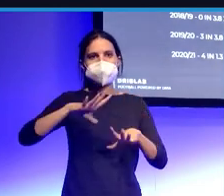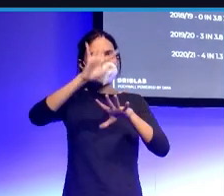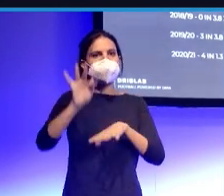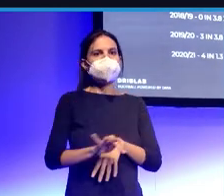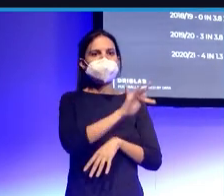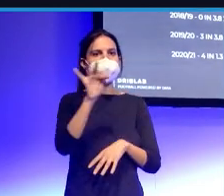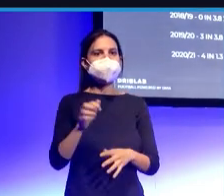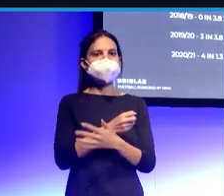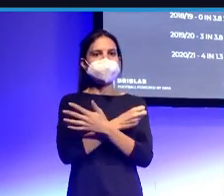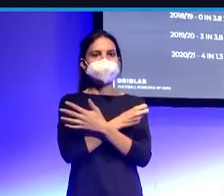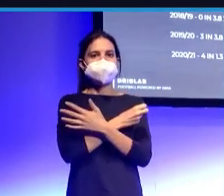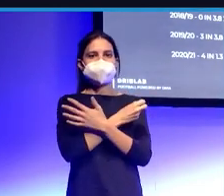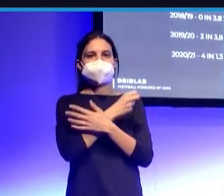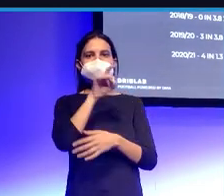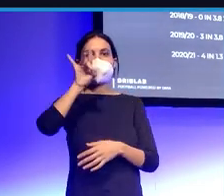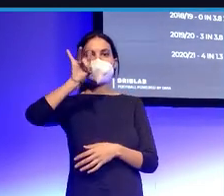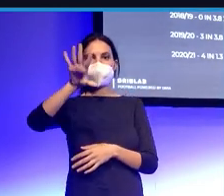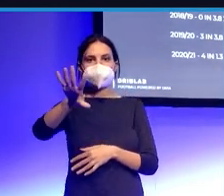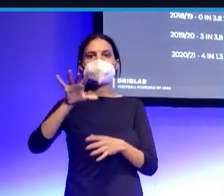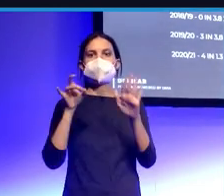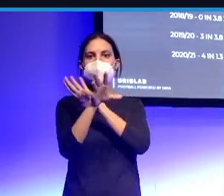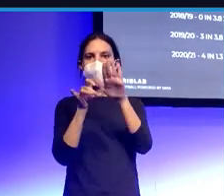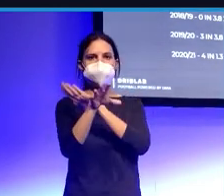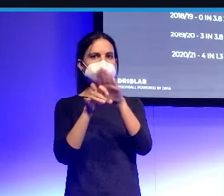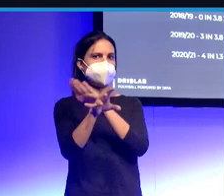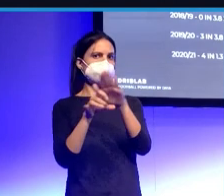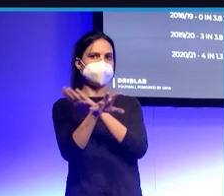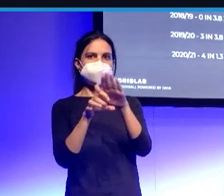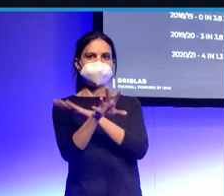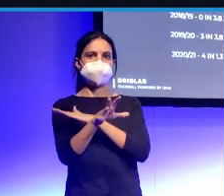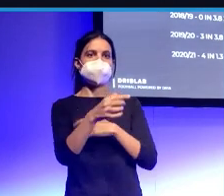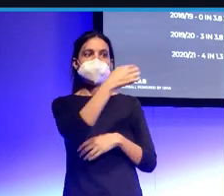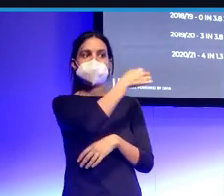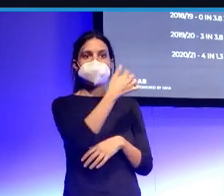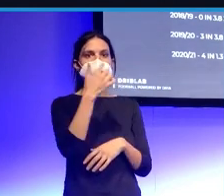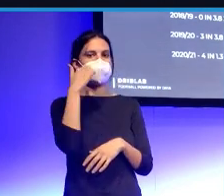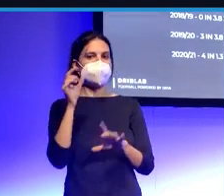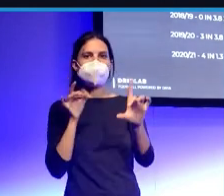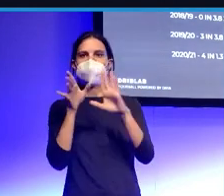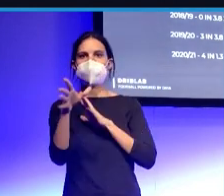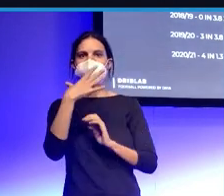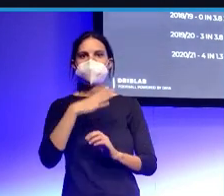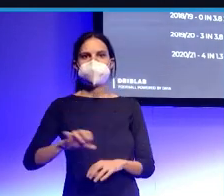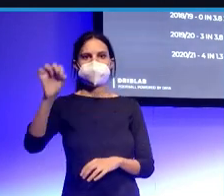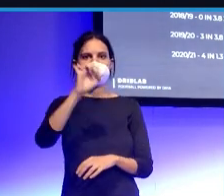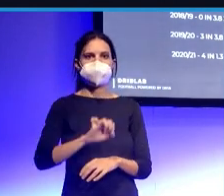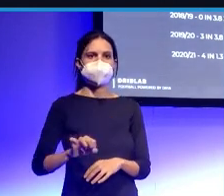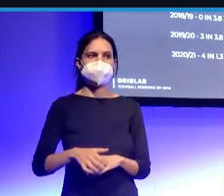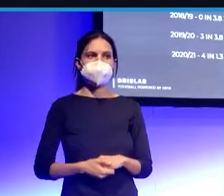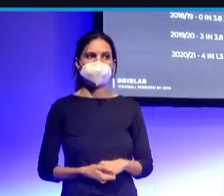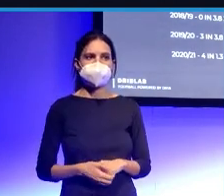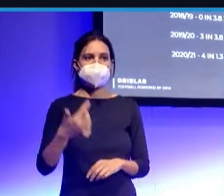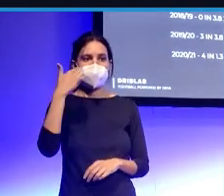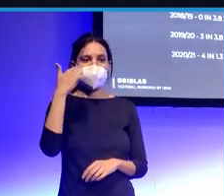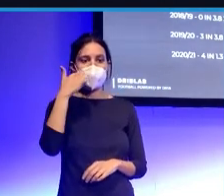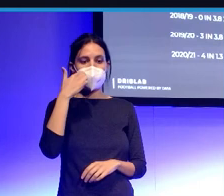de tiros ahí detrás del 2% de ese que hay aquel es un gol increíble que mete y, bueno, vemos que los